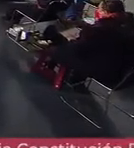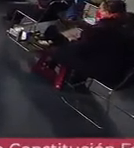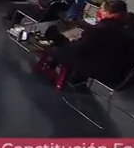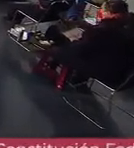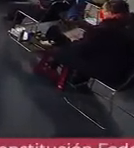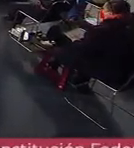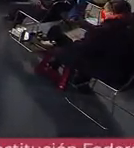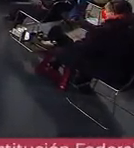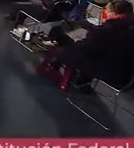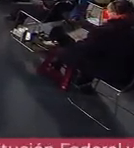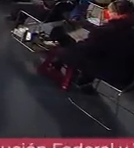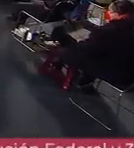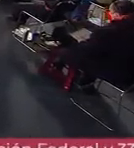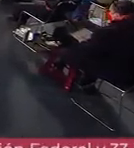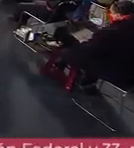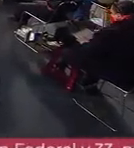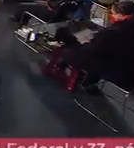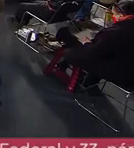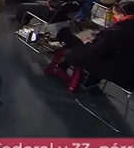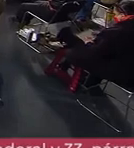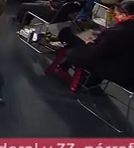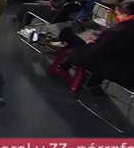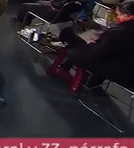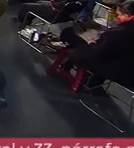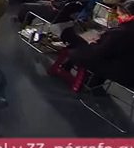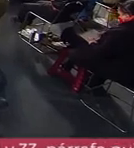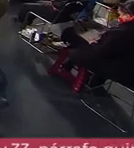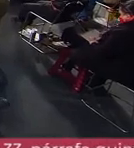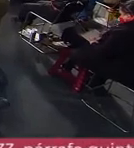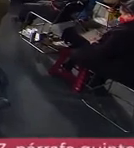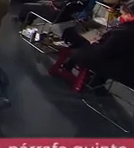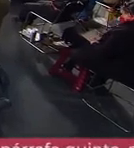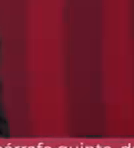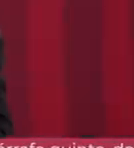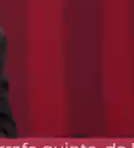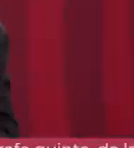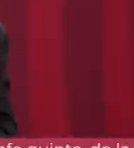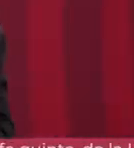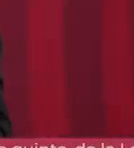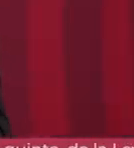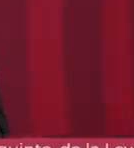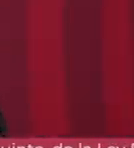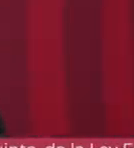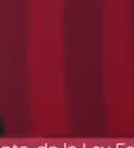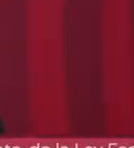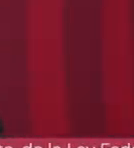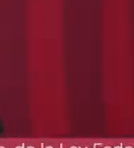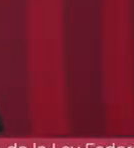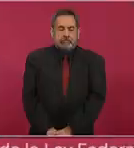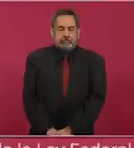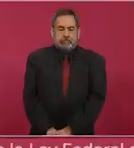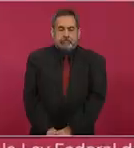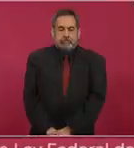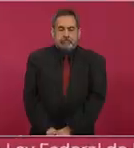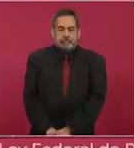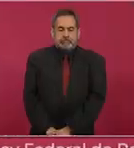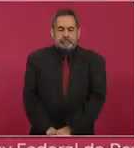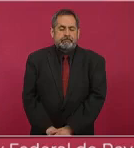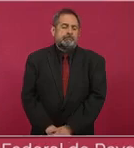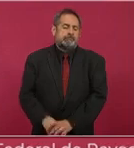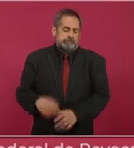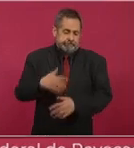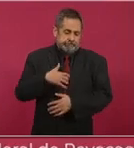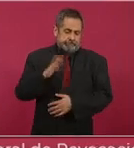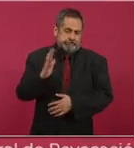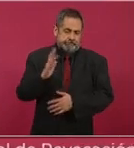No sé qué es lo que usted opinaría. Bueno, ya he hablado de eso, no considero que